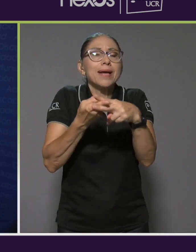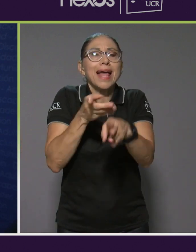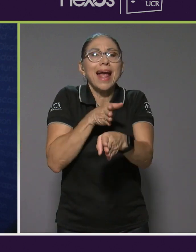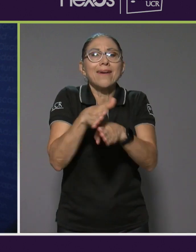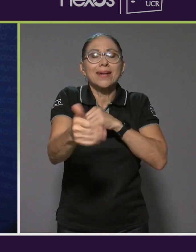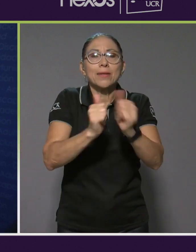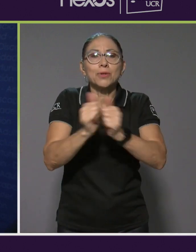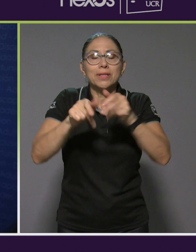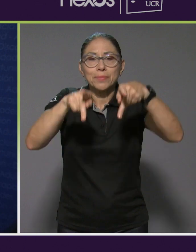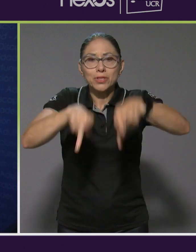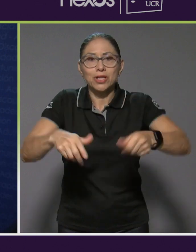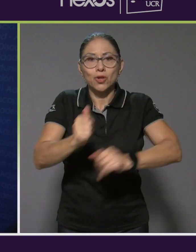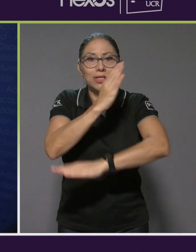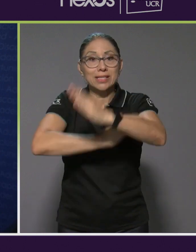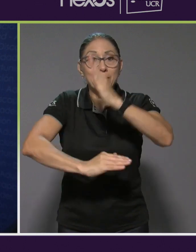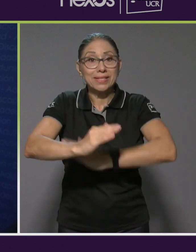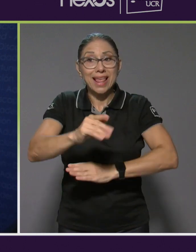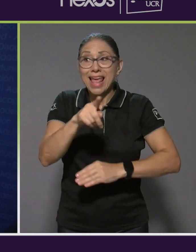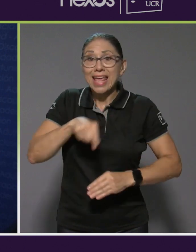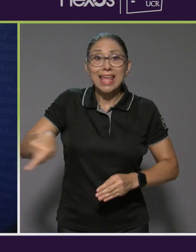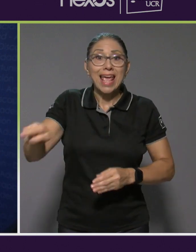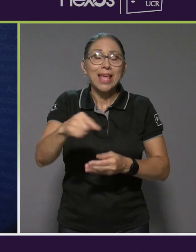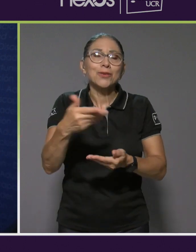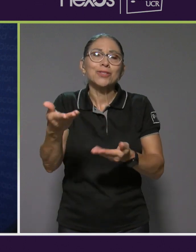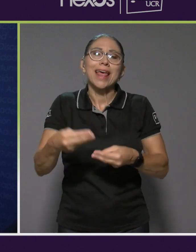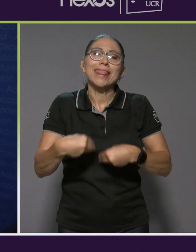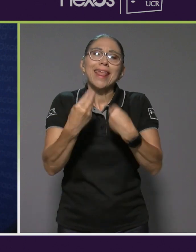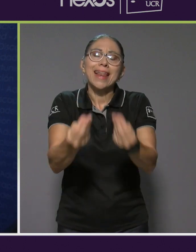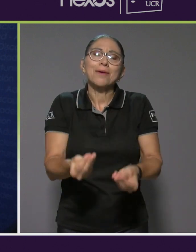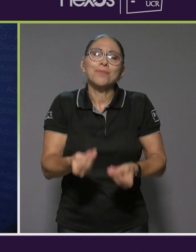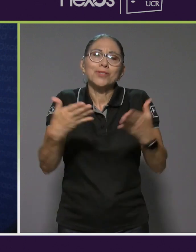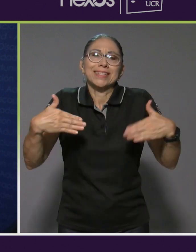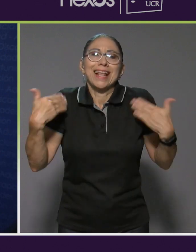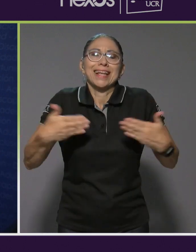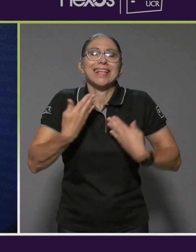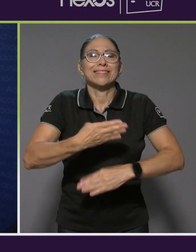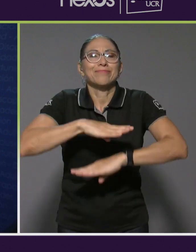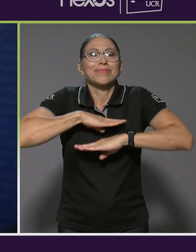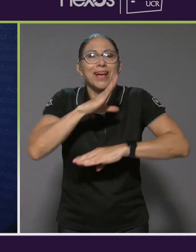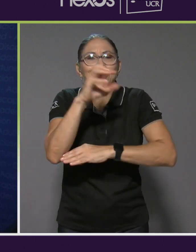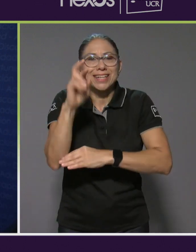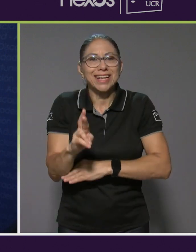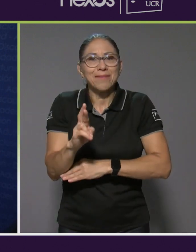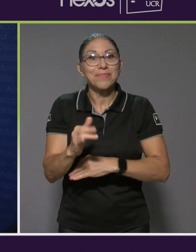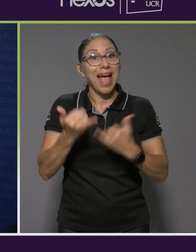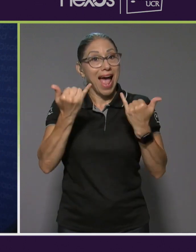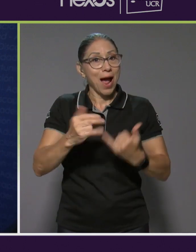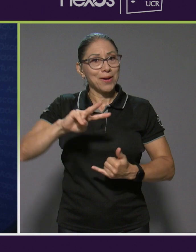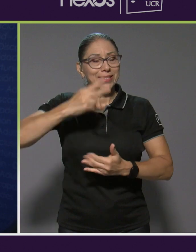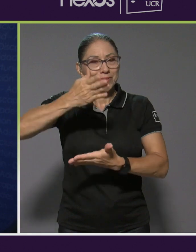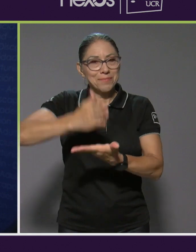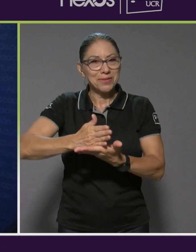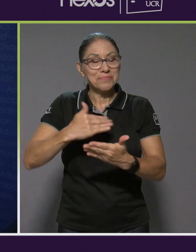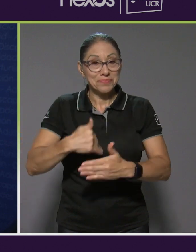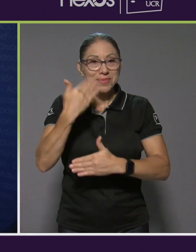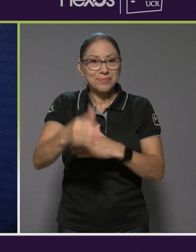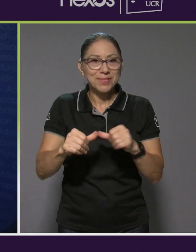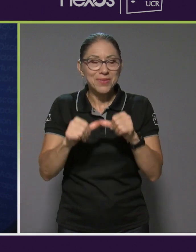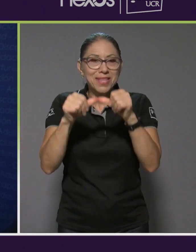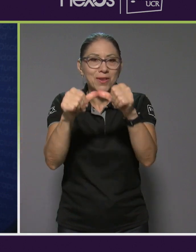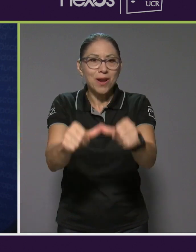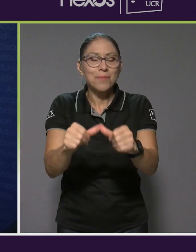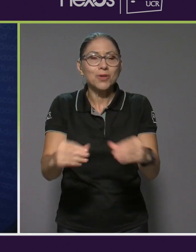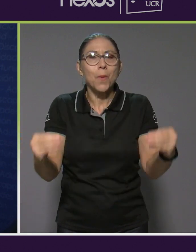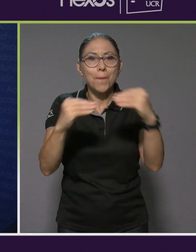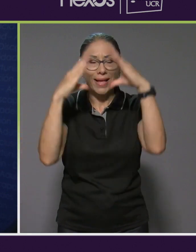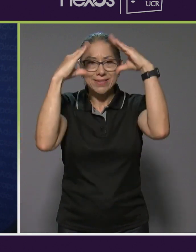discapacidad que sin duda traerán muchas alegrías a Costa Rica. Ahora vamos a una segunda pausa, pero en breve regresaremos para seguir